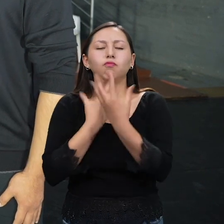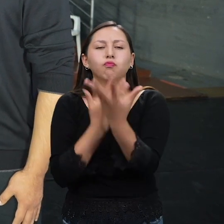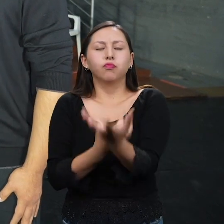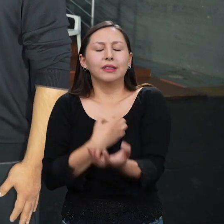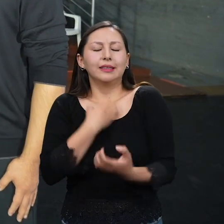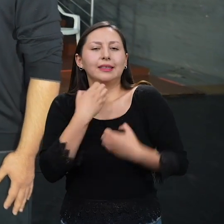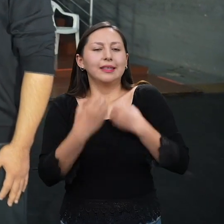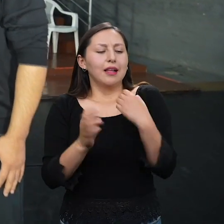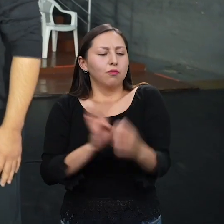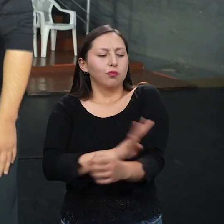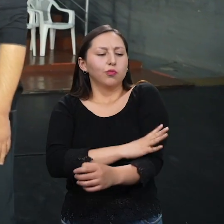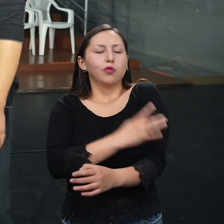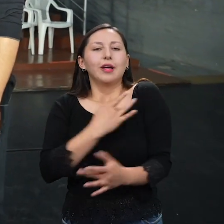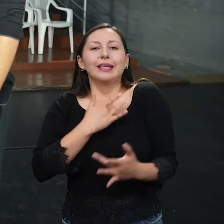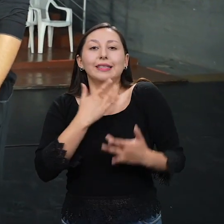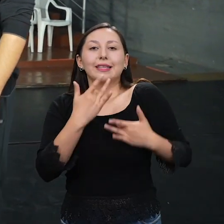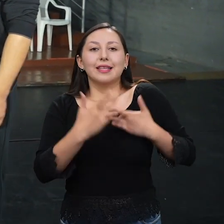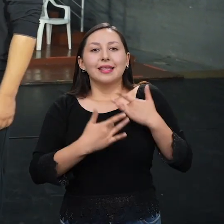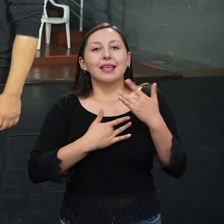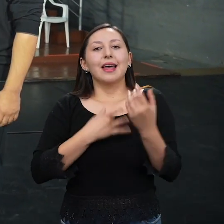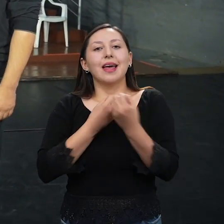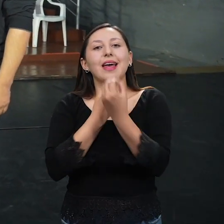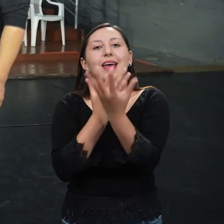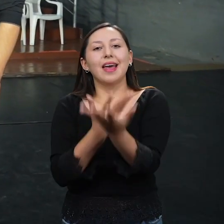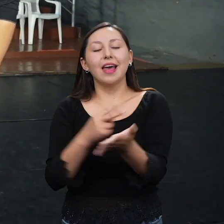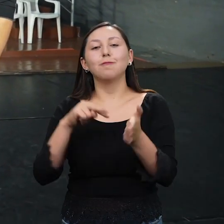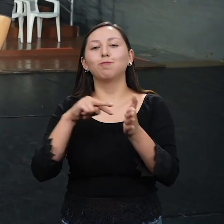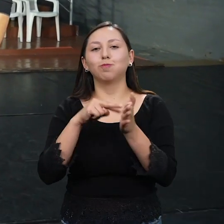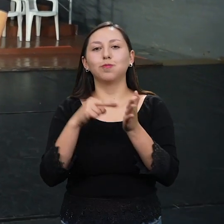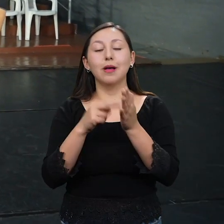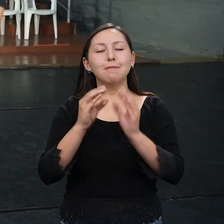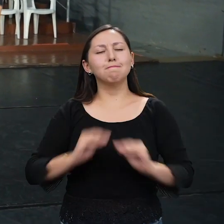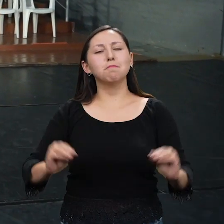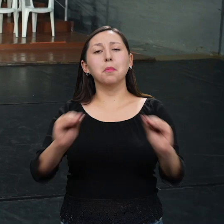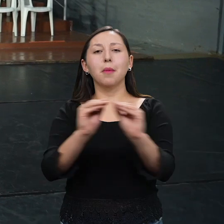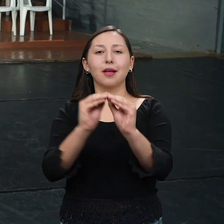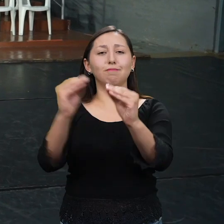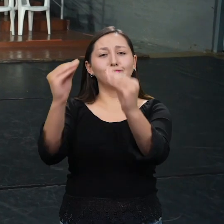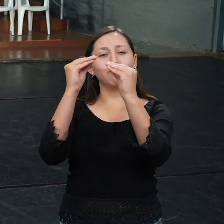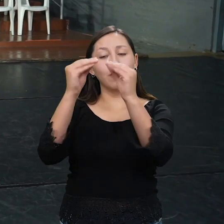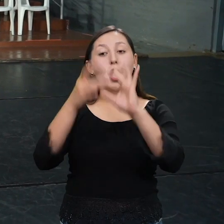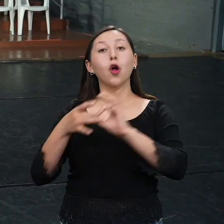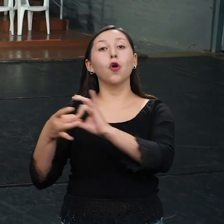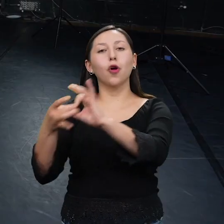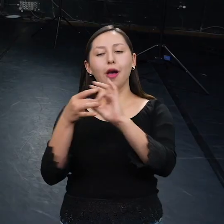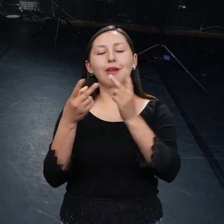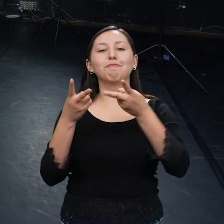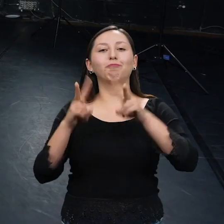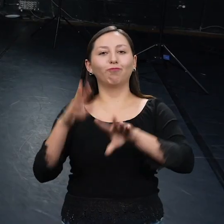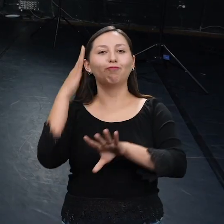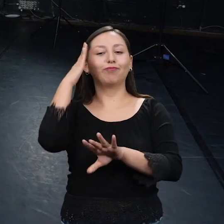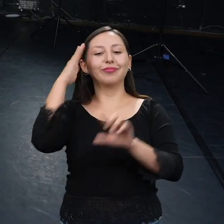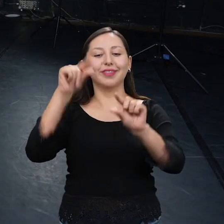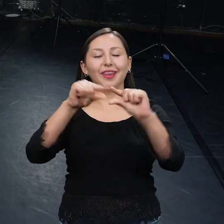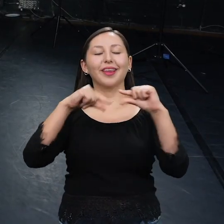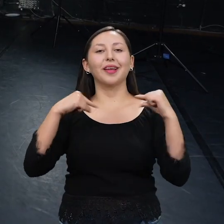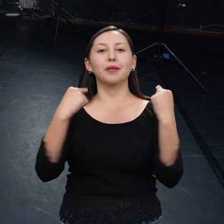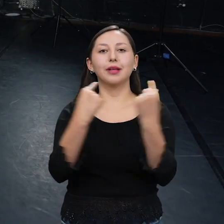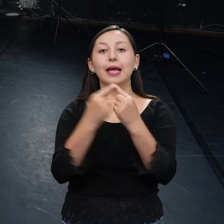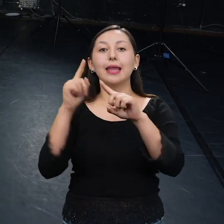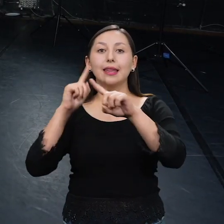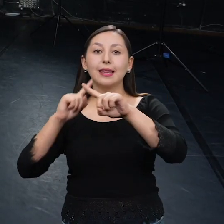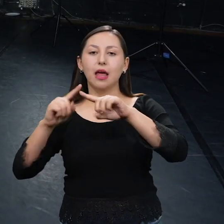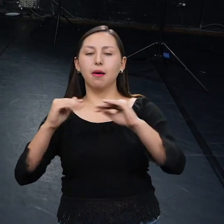Me encanta. Oye, ¿y puedes enseñarme un poco más? ¿Puedo girar un poco más o solo es un giro? No, sí. Hay diferentes